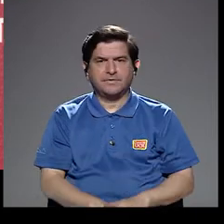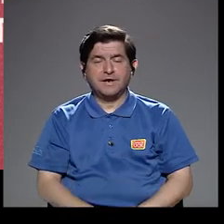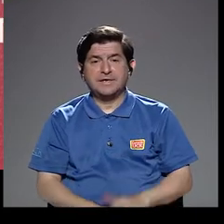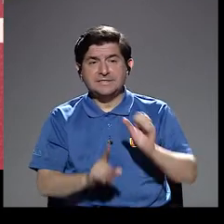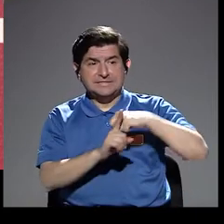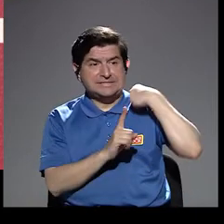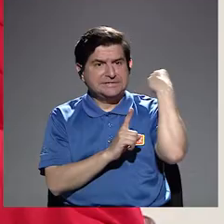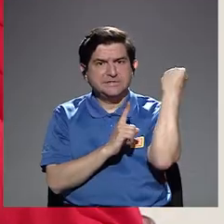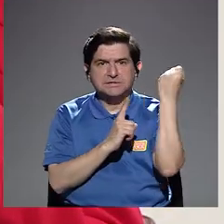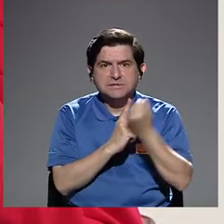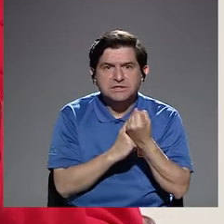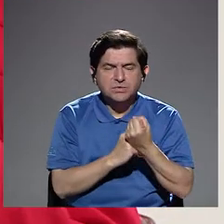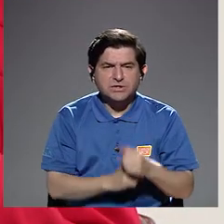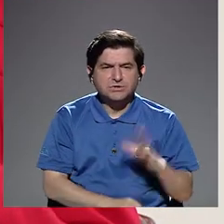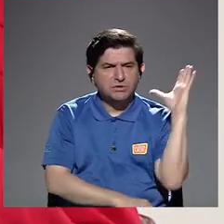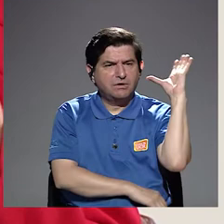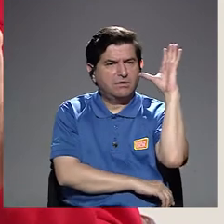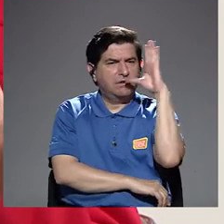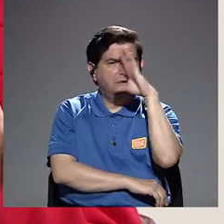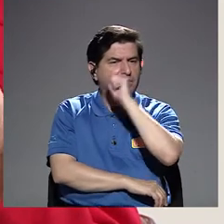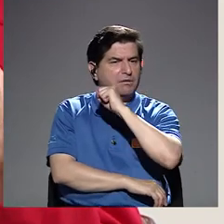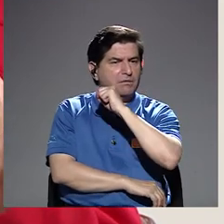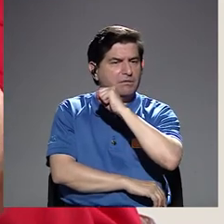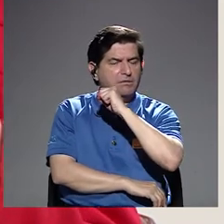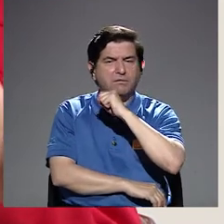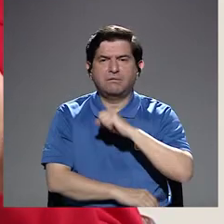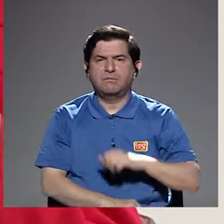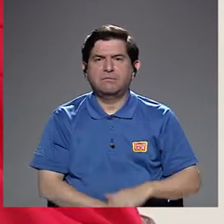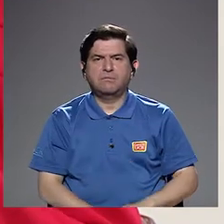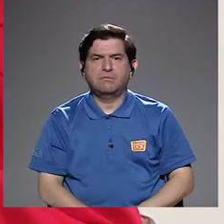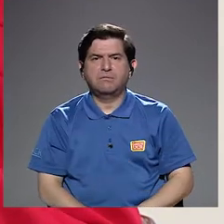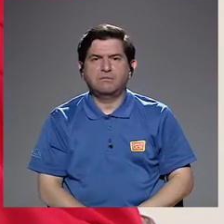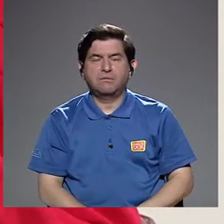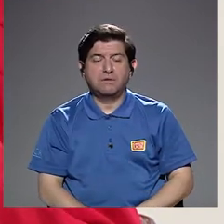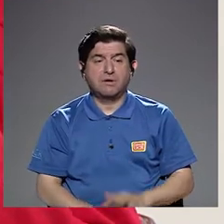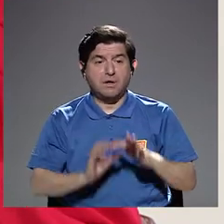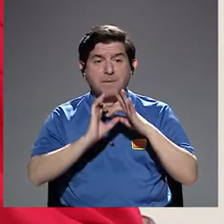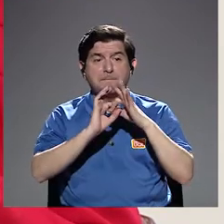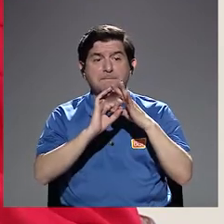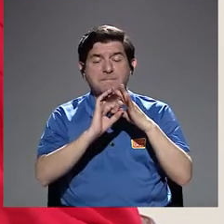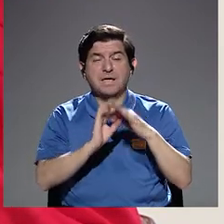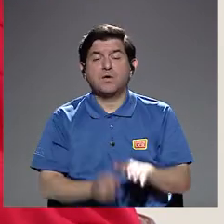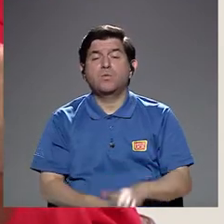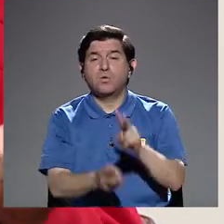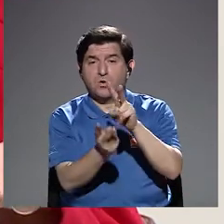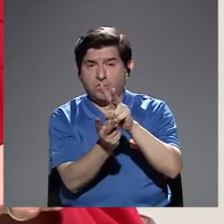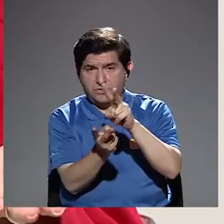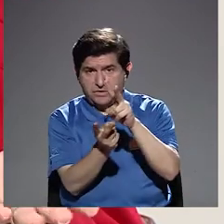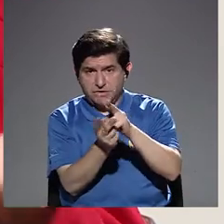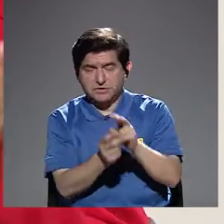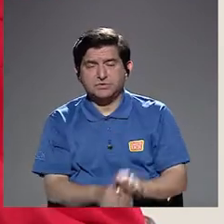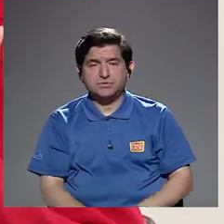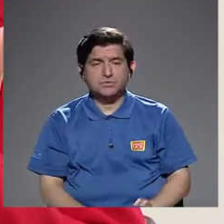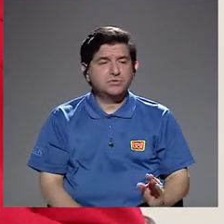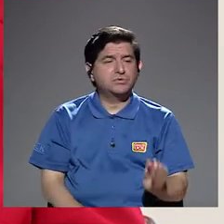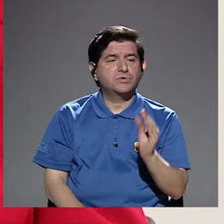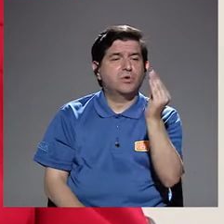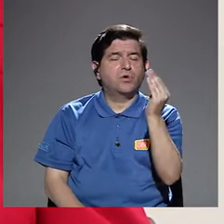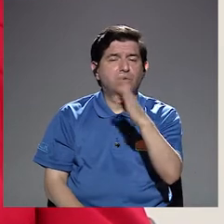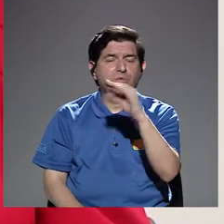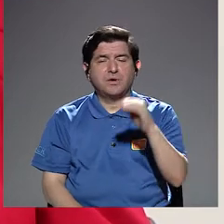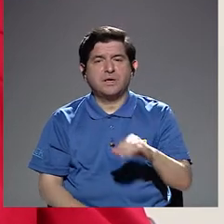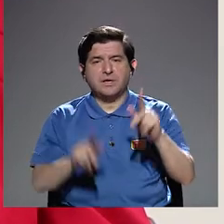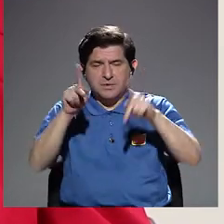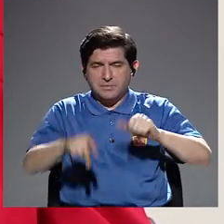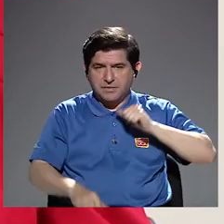situación y logra captar que hay vínculos sexuales entre un adolescente y un adulto,